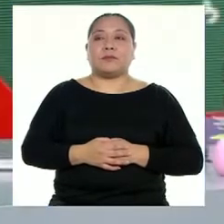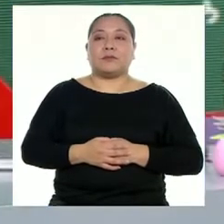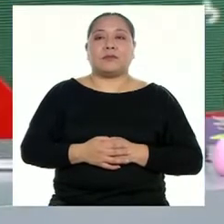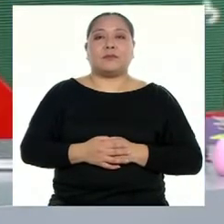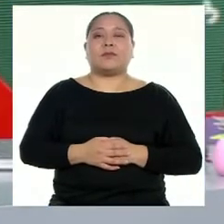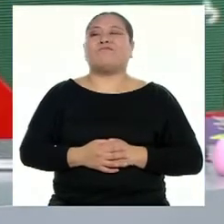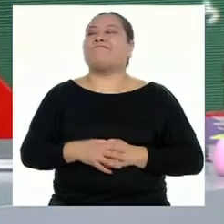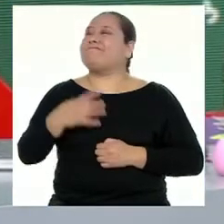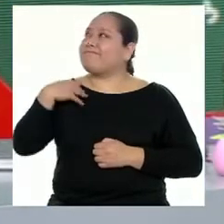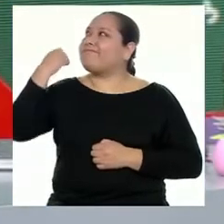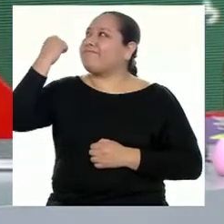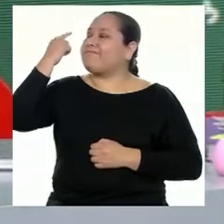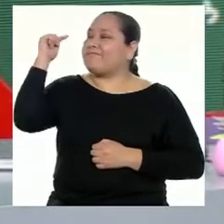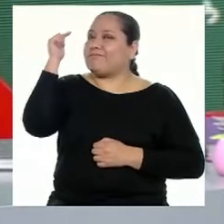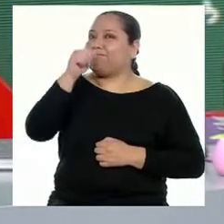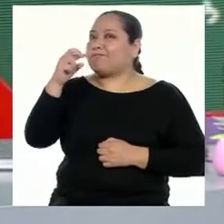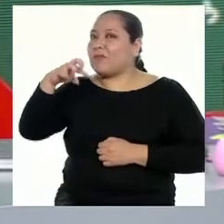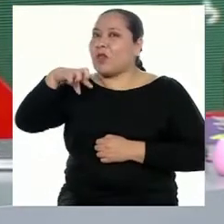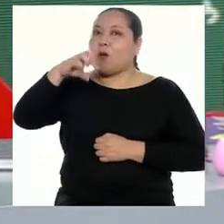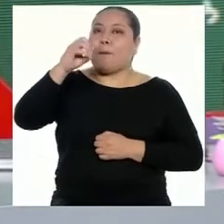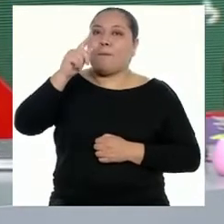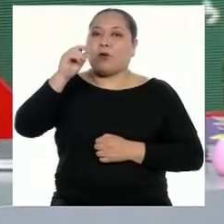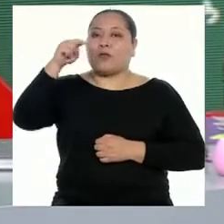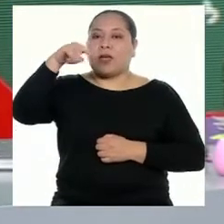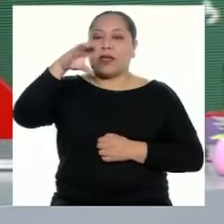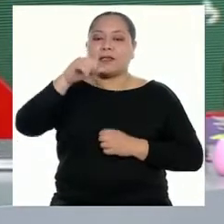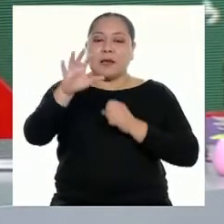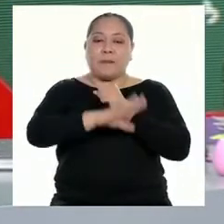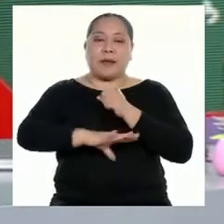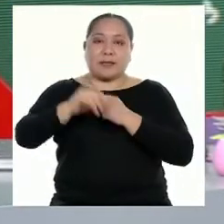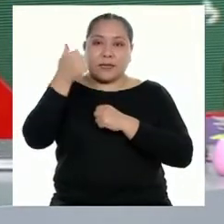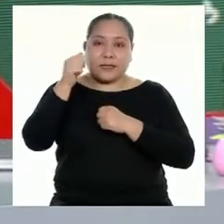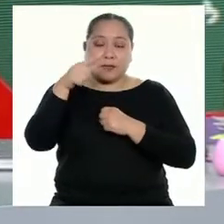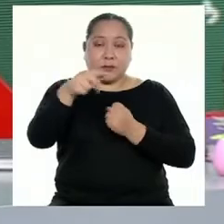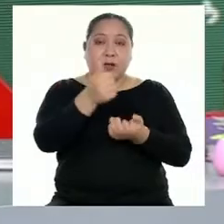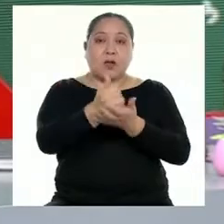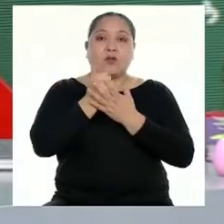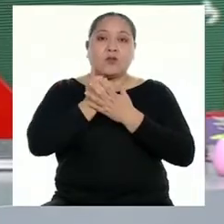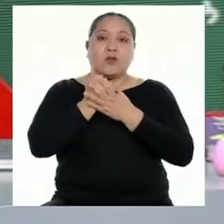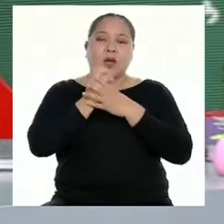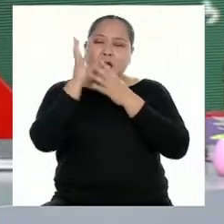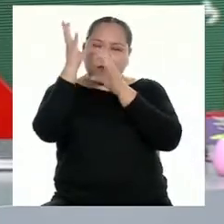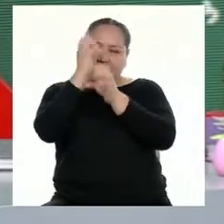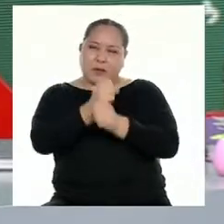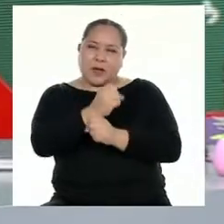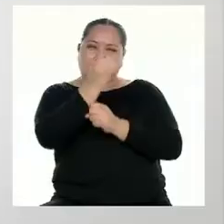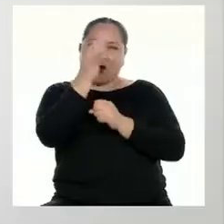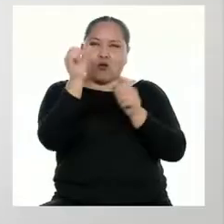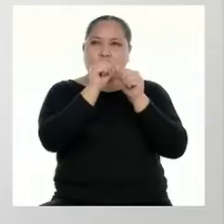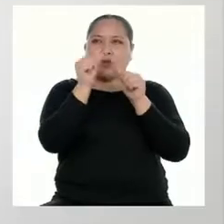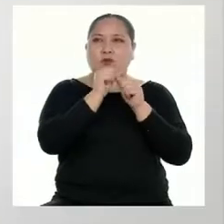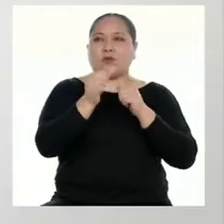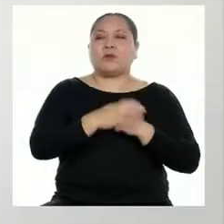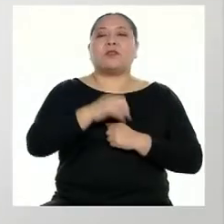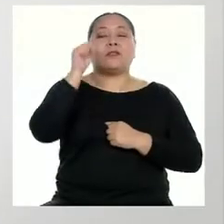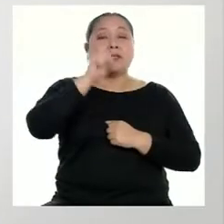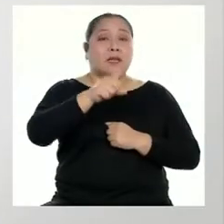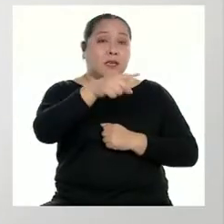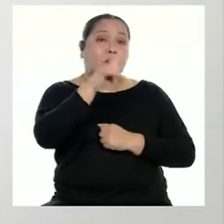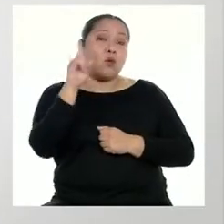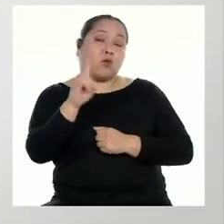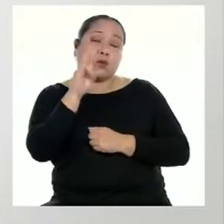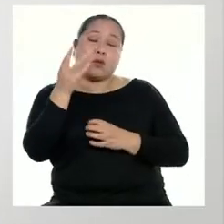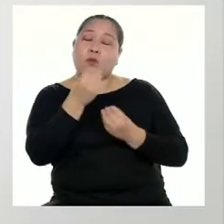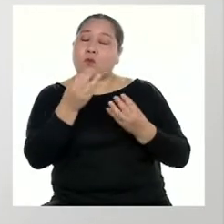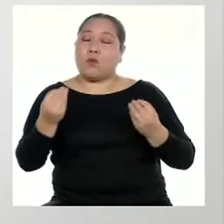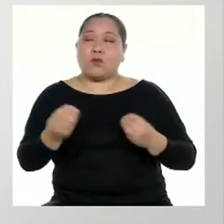Ya veo cómo estas potencias de base 10 nos pueden ayudar a simplificar algunas expresiones. Son muy útiles.